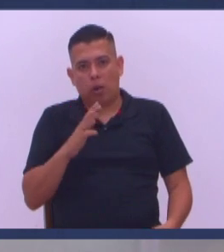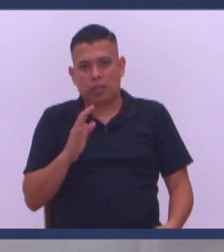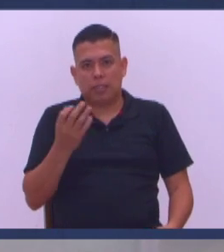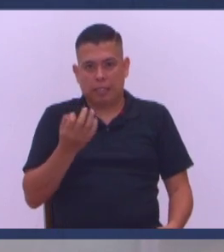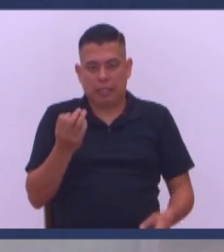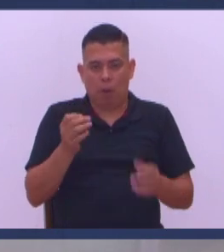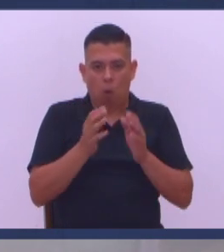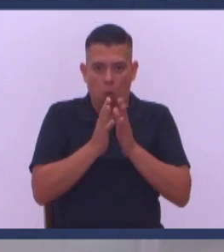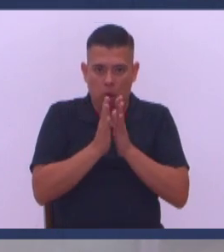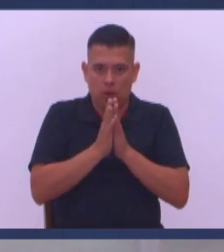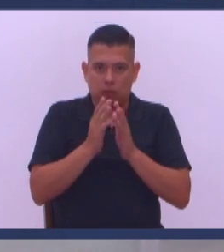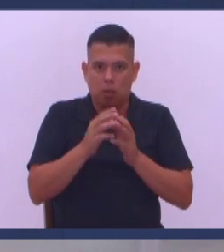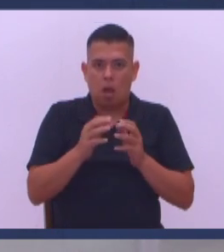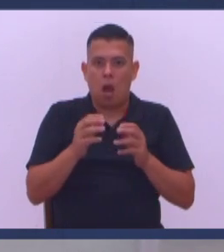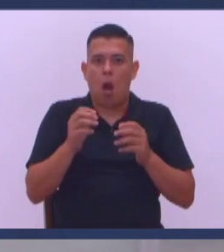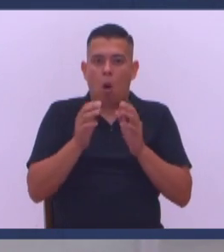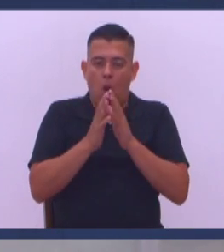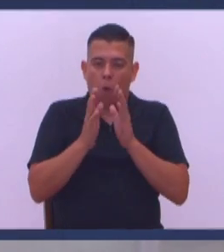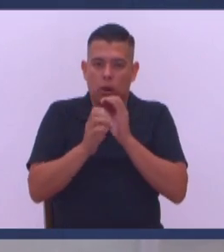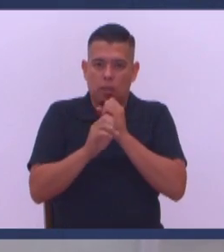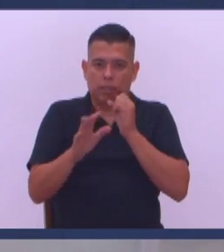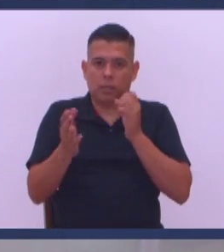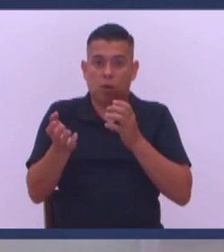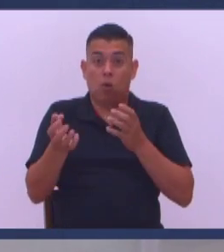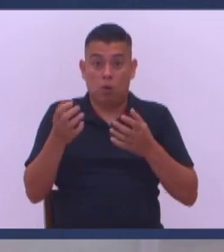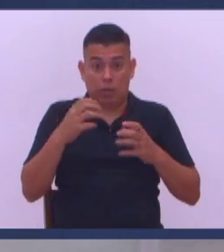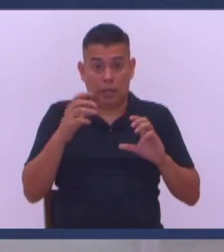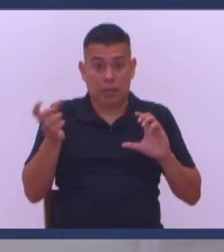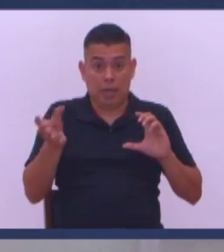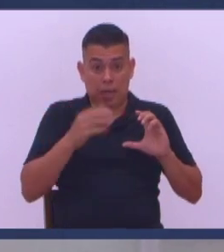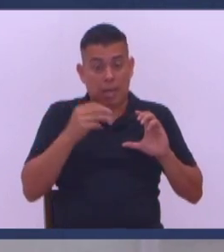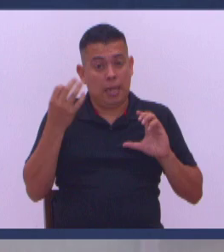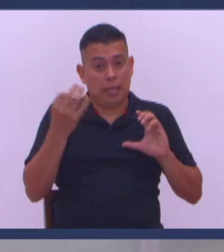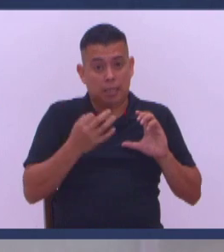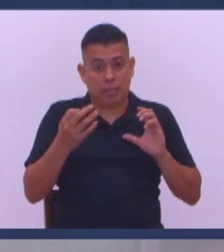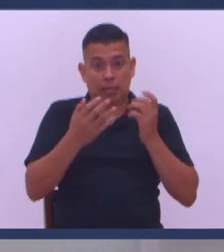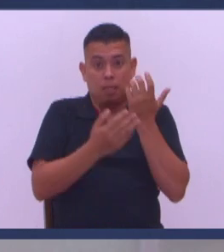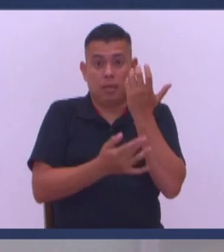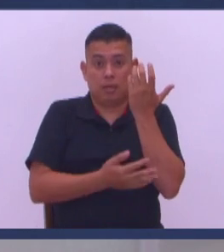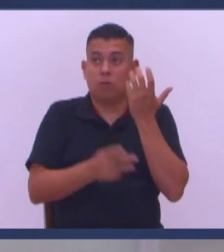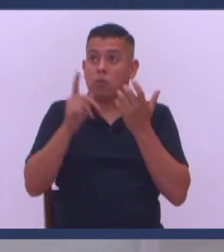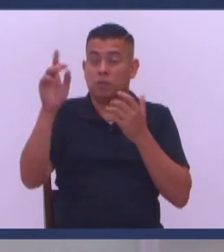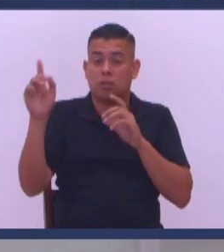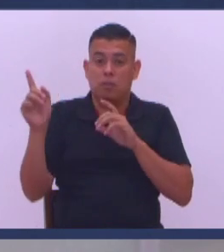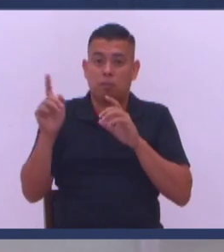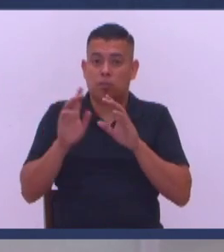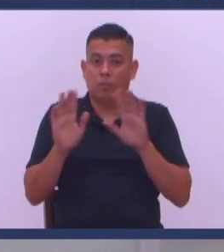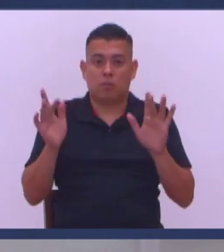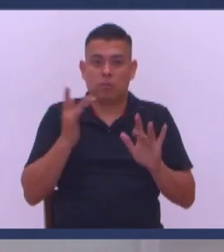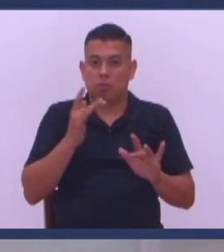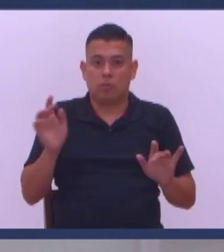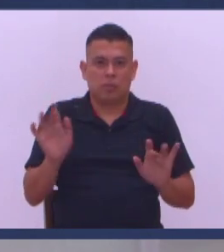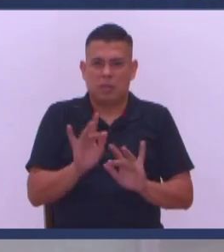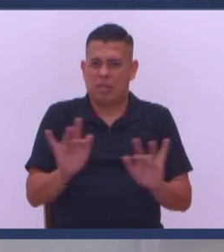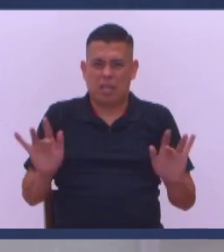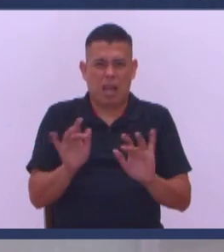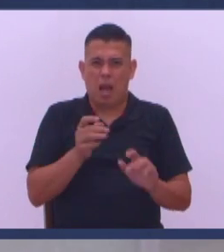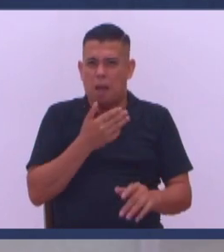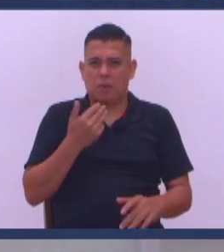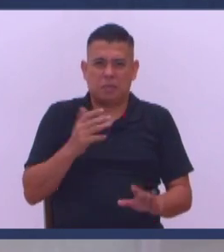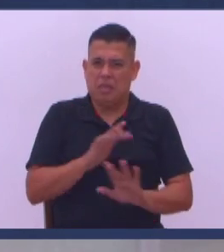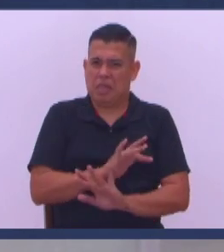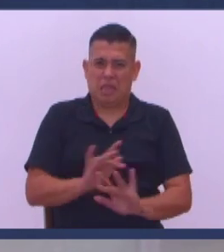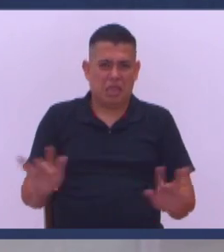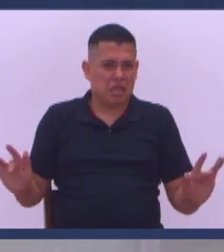Hoy que necesitamos oración De virus Nacé de nuevo Desgraciado Usted sabe que los que están Con la sangre de Cristo No pasa nada Los que